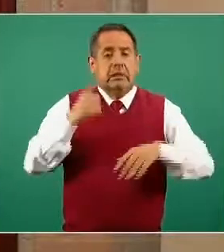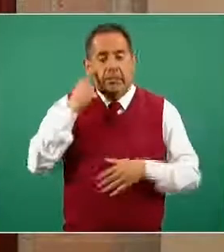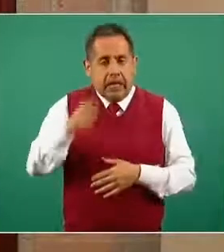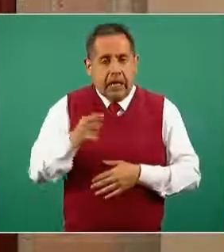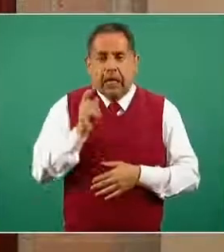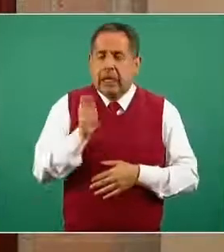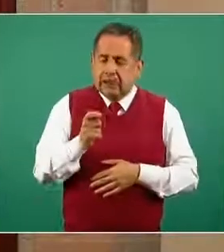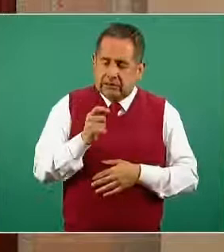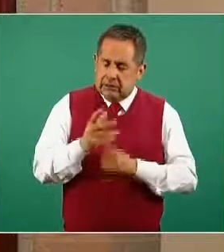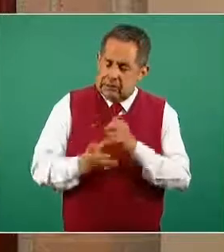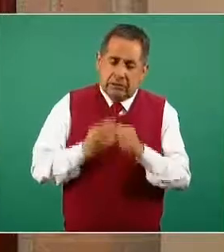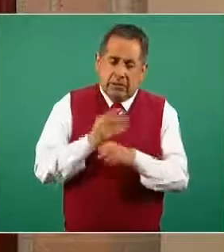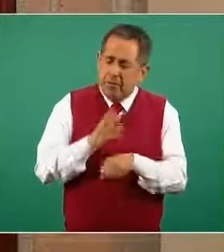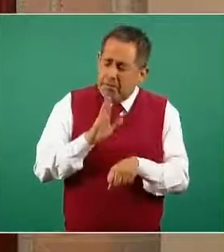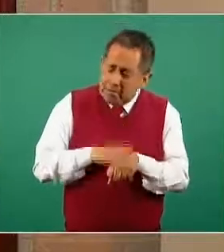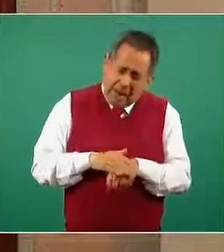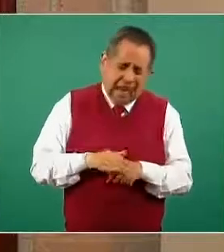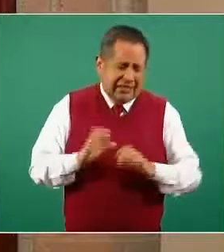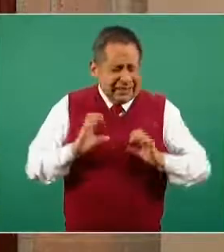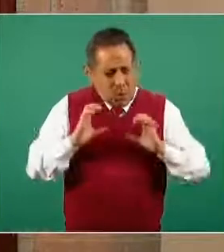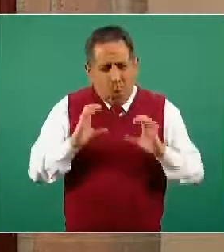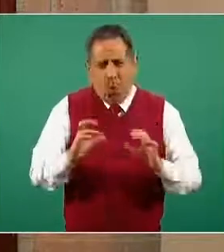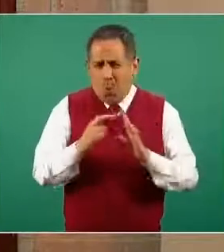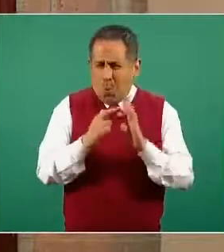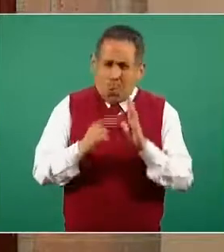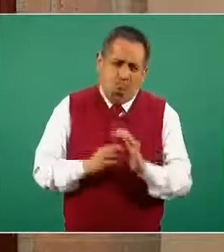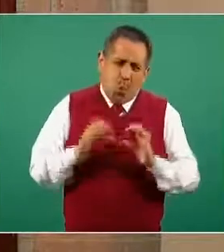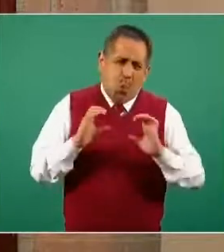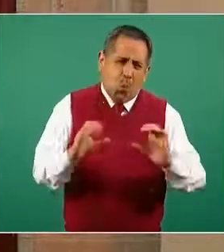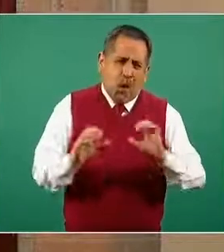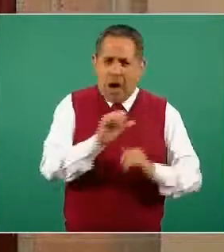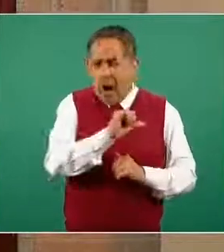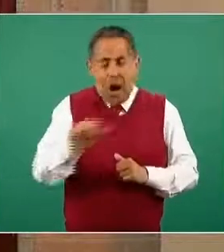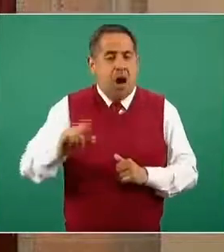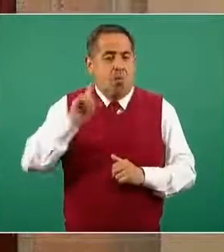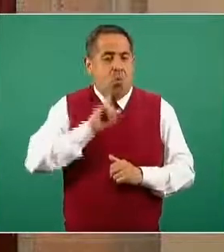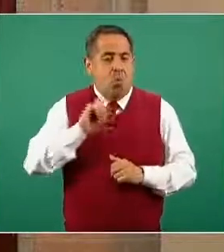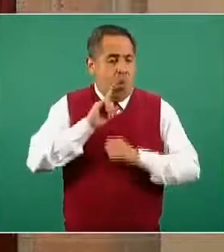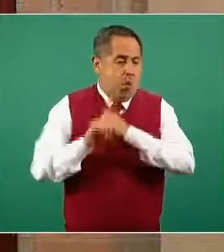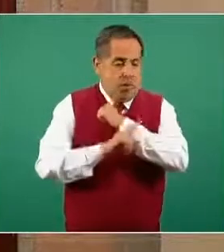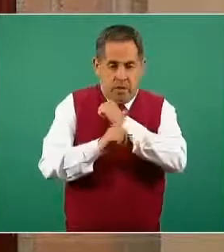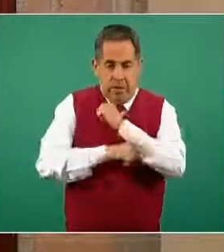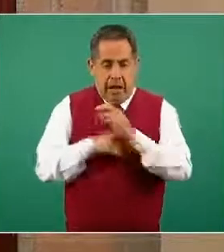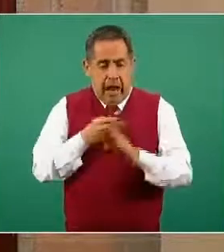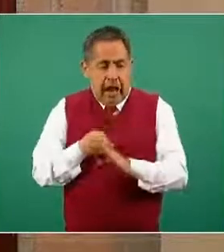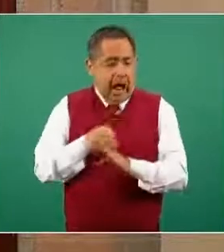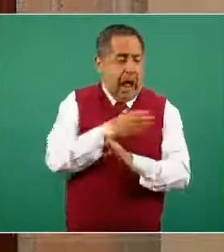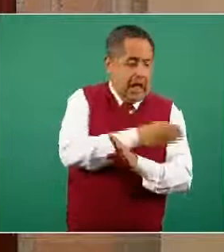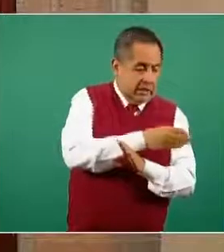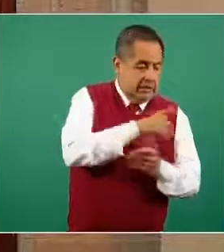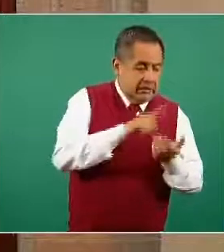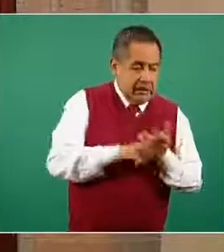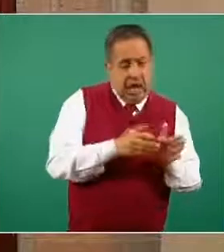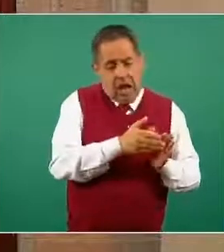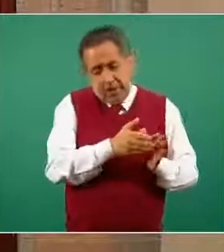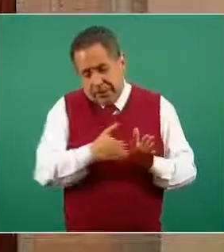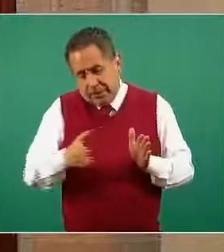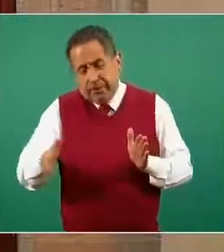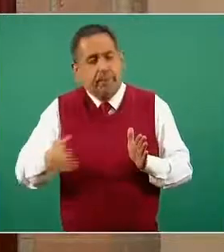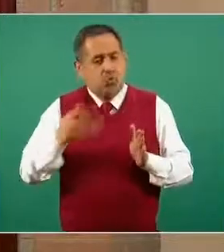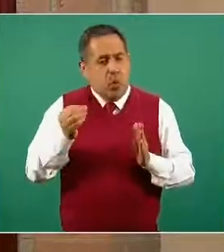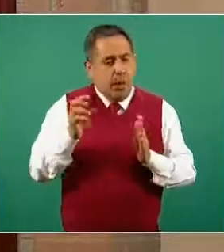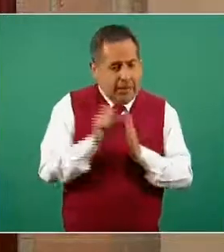reforzar las medidas preventivas que desde el control prenatal y durante todo el proceso de atención